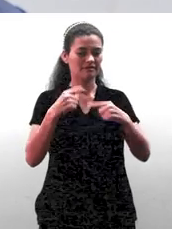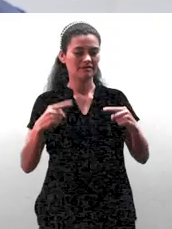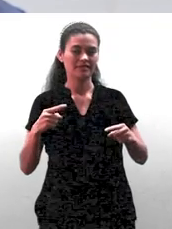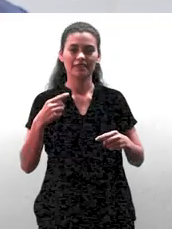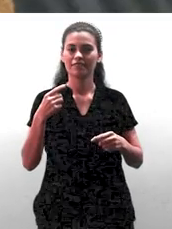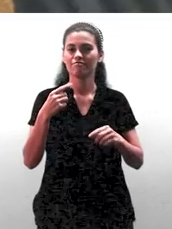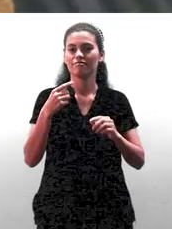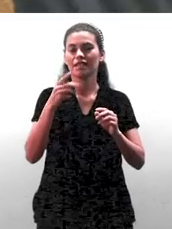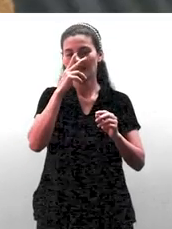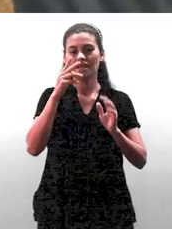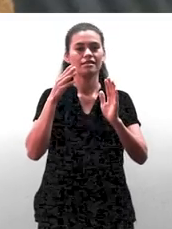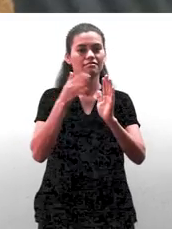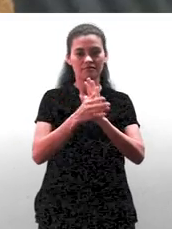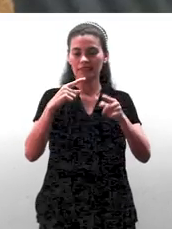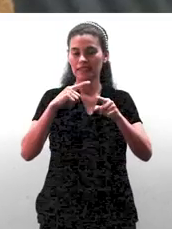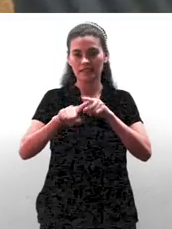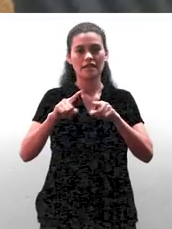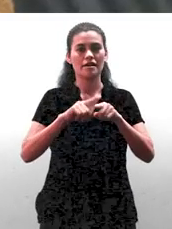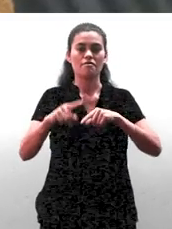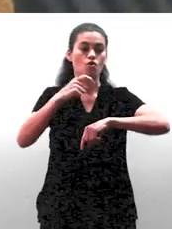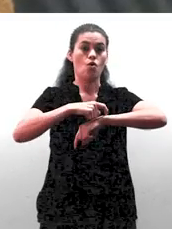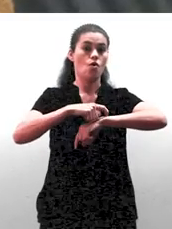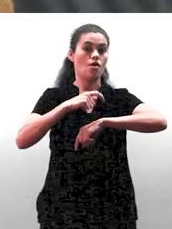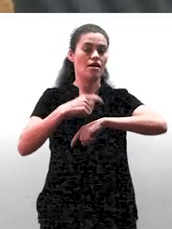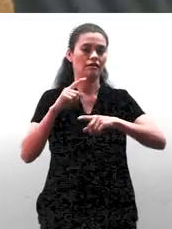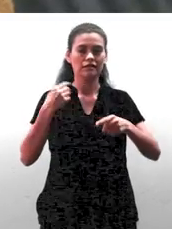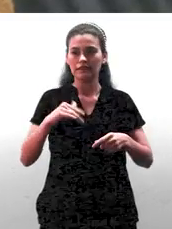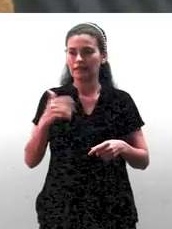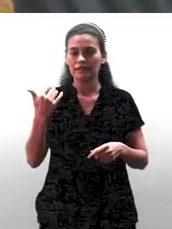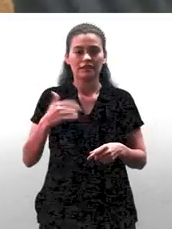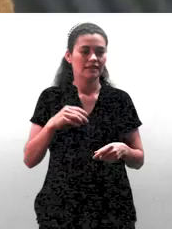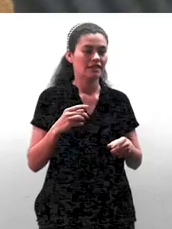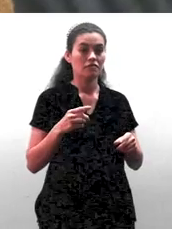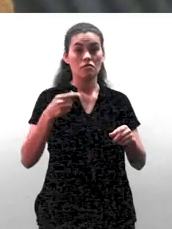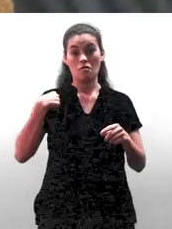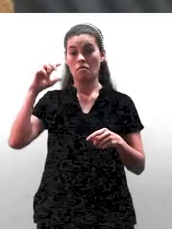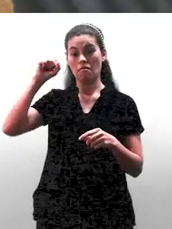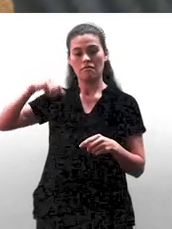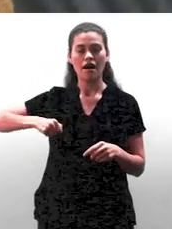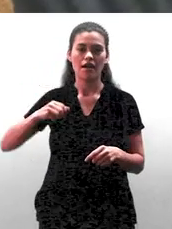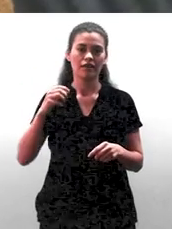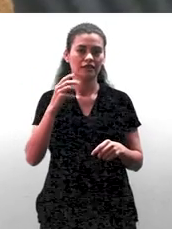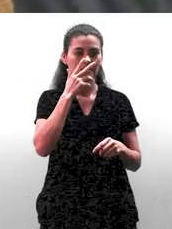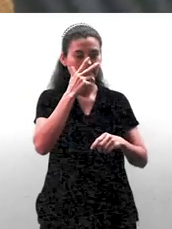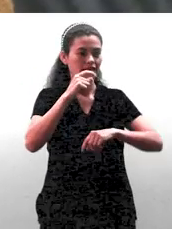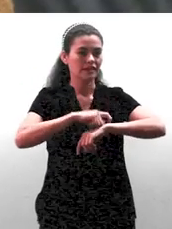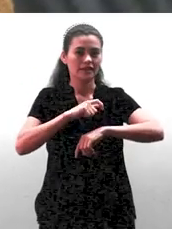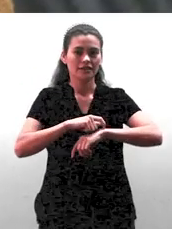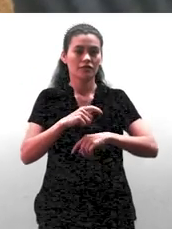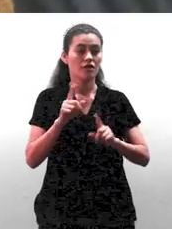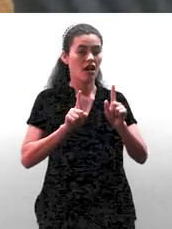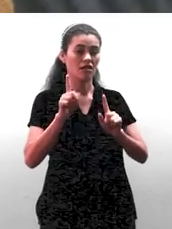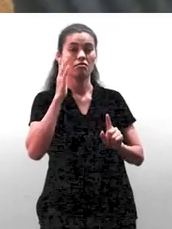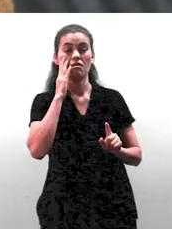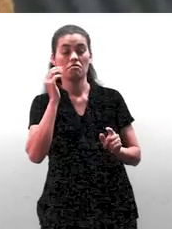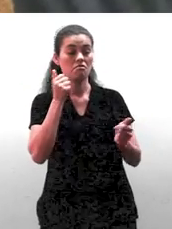viven a otra velocidad, y nosotros también, ¿verdad? Nosotros también estamos a otra velocidad, estamos a veces en mucho más desafiante estar presentes